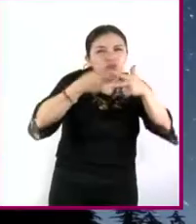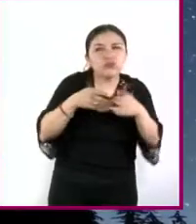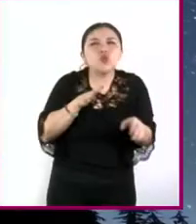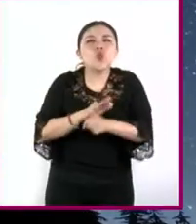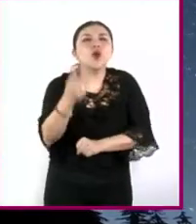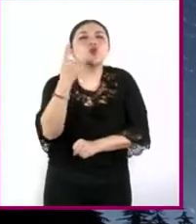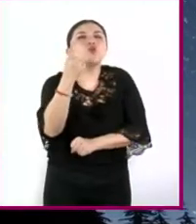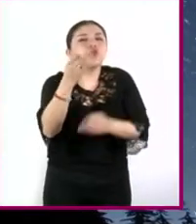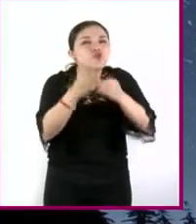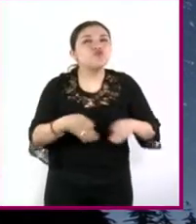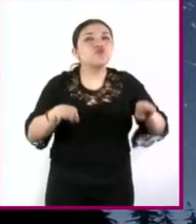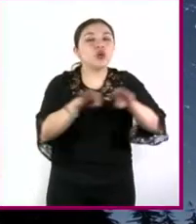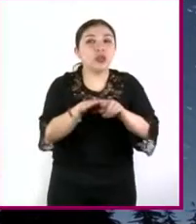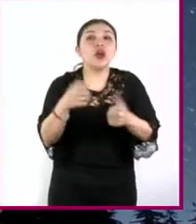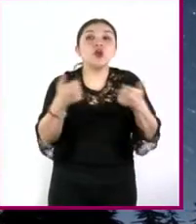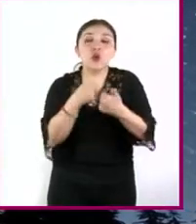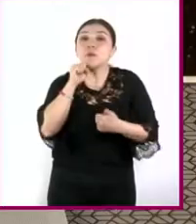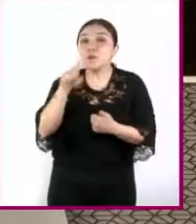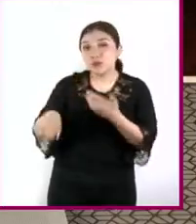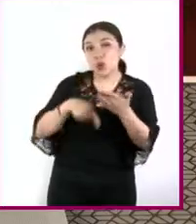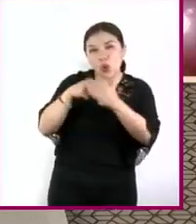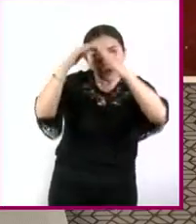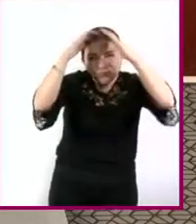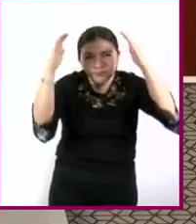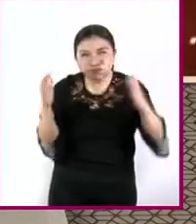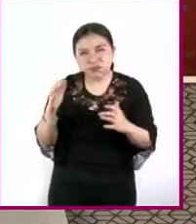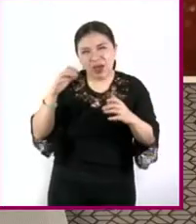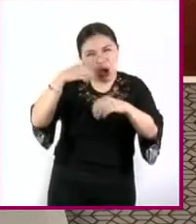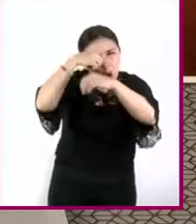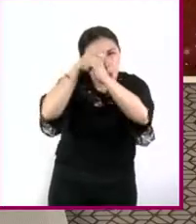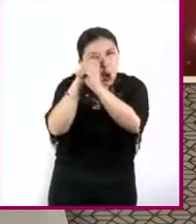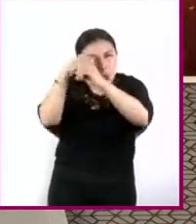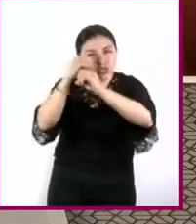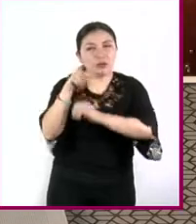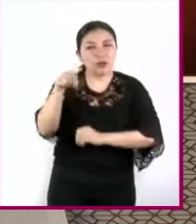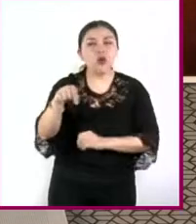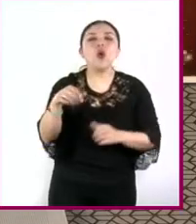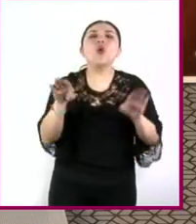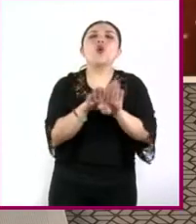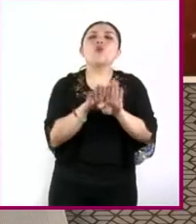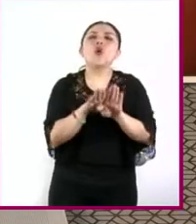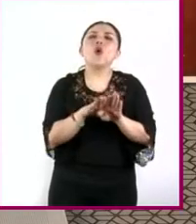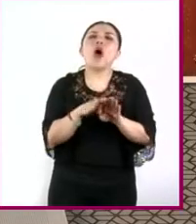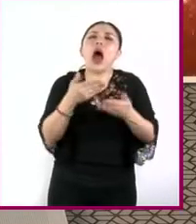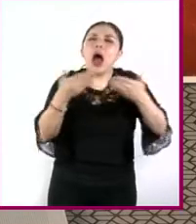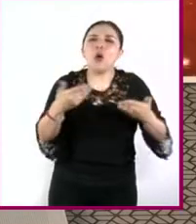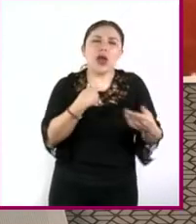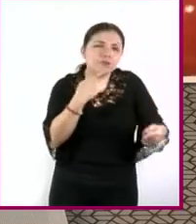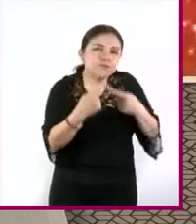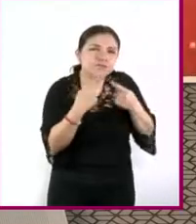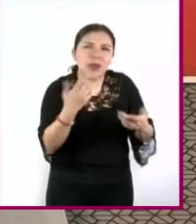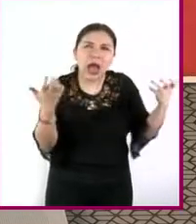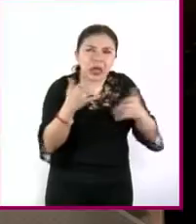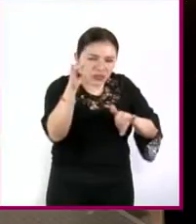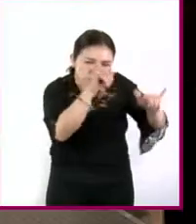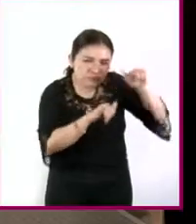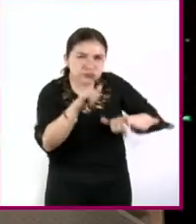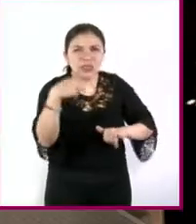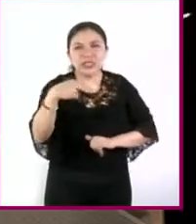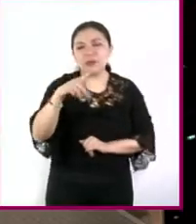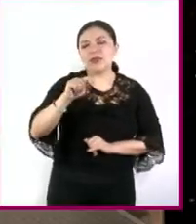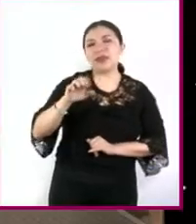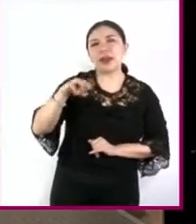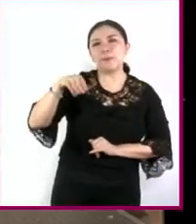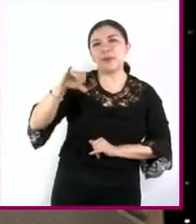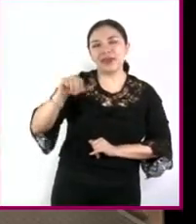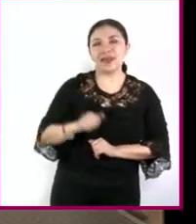por medio de nuestro observatorio astrofísico quiero medir uno de esos componentes con una técnica nueva que estamos desarrollando aquí en México muchas